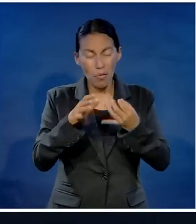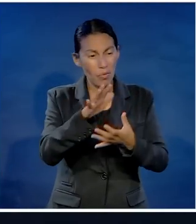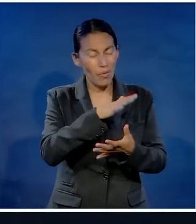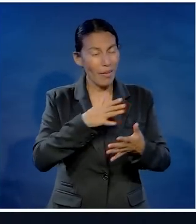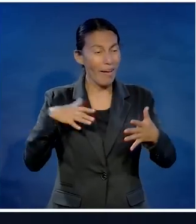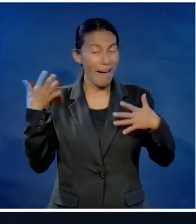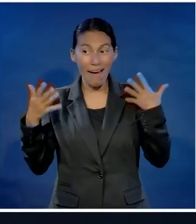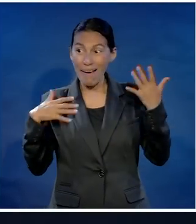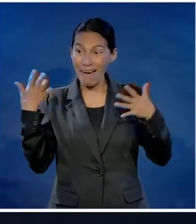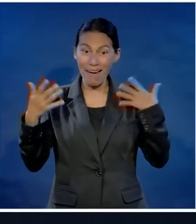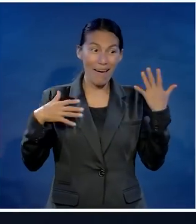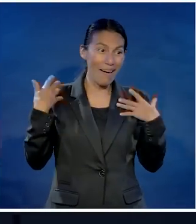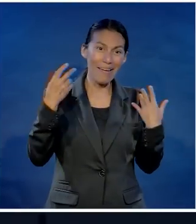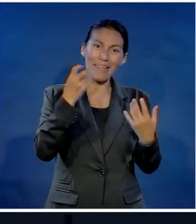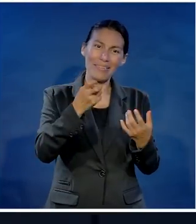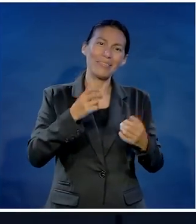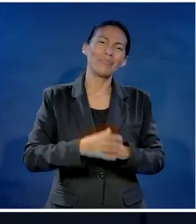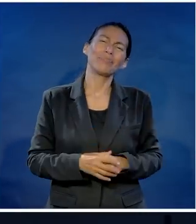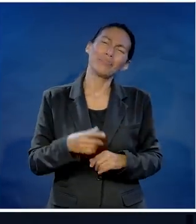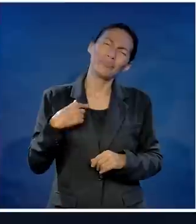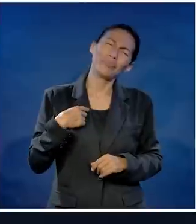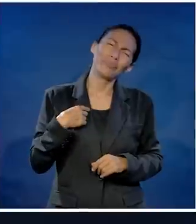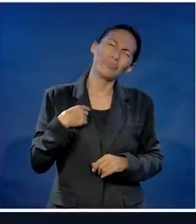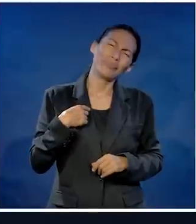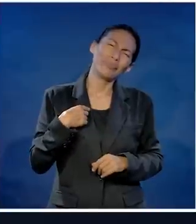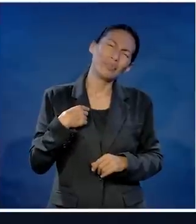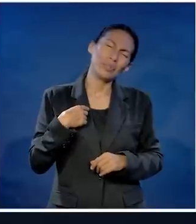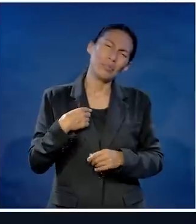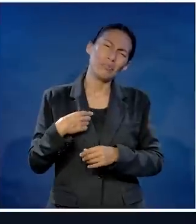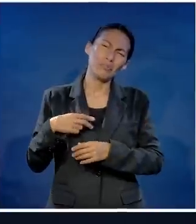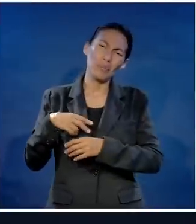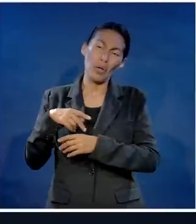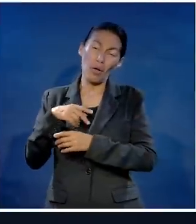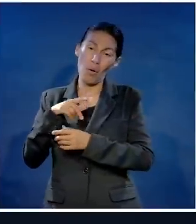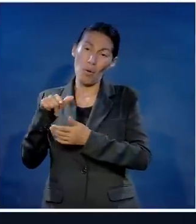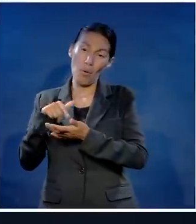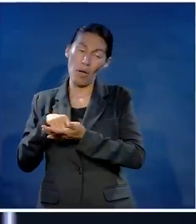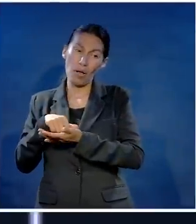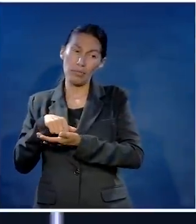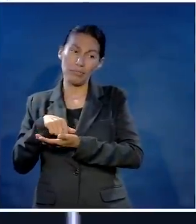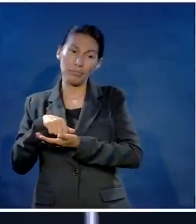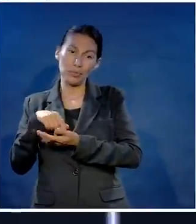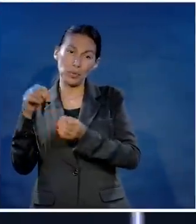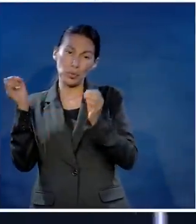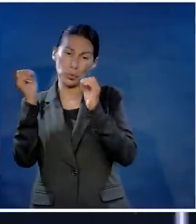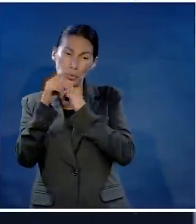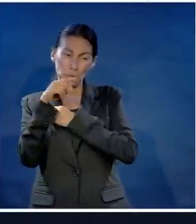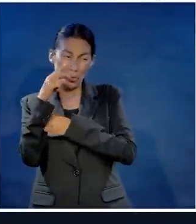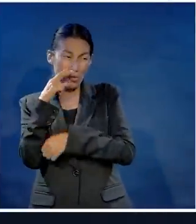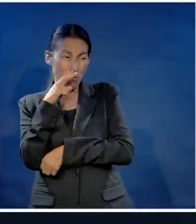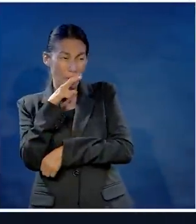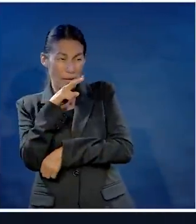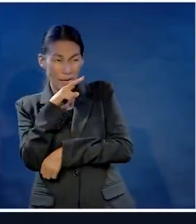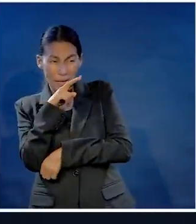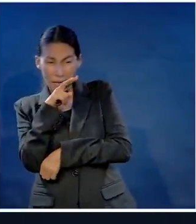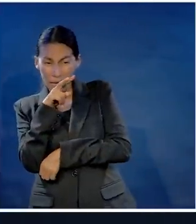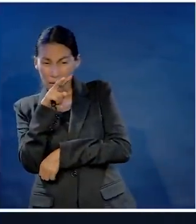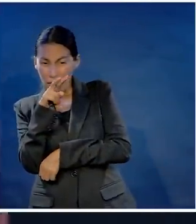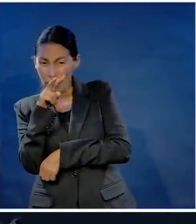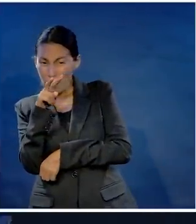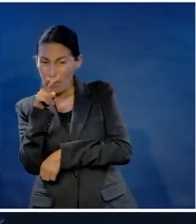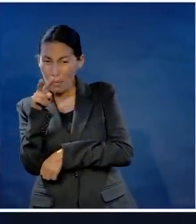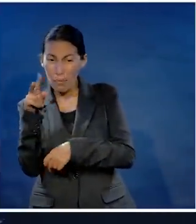ministrar, porque ese es un momento altamente revelador. Y acostumbro irme a un rincón y observar desde el oscuro